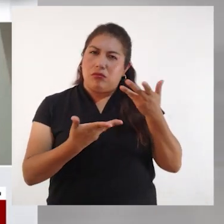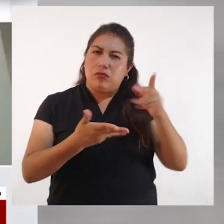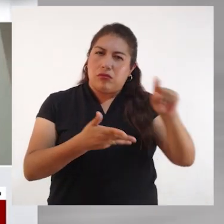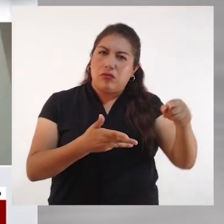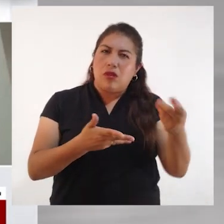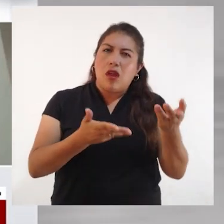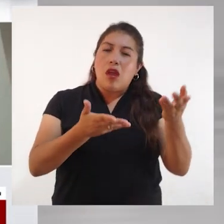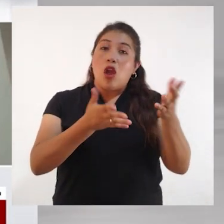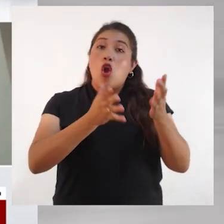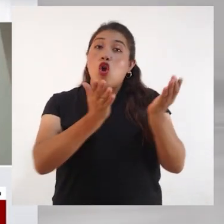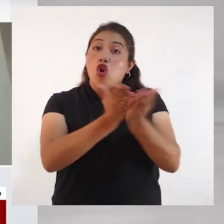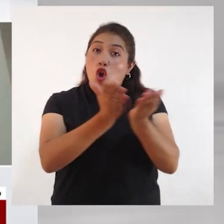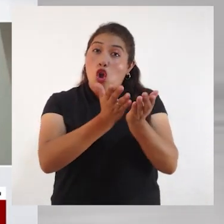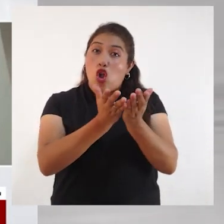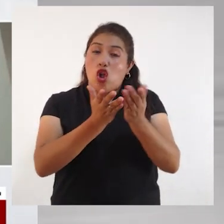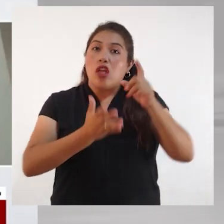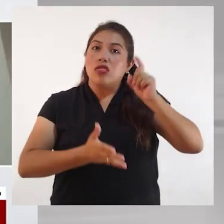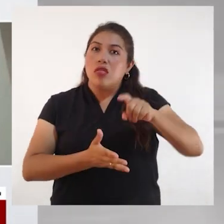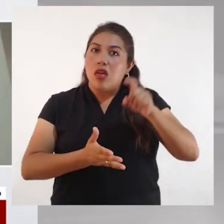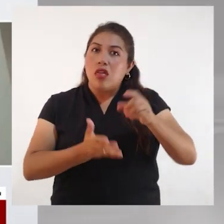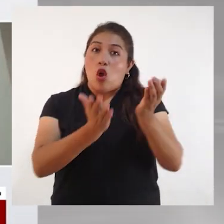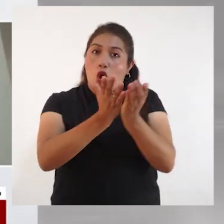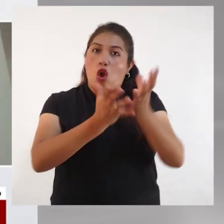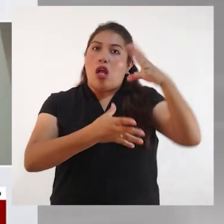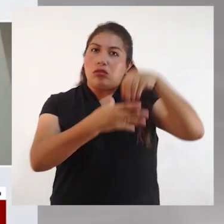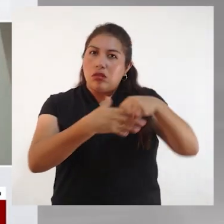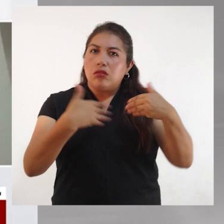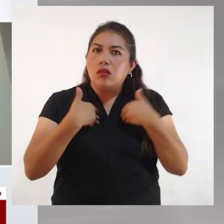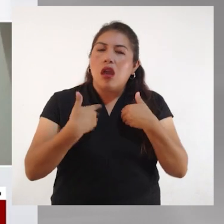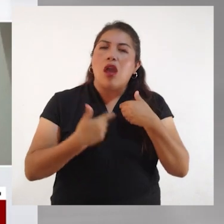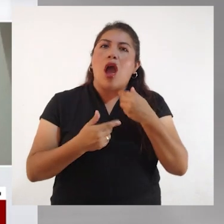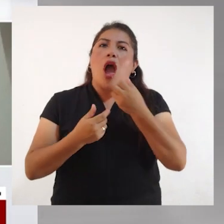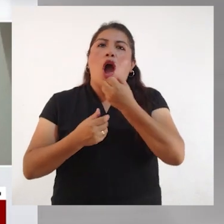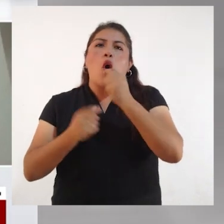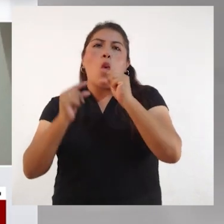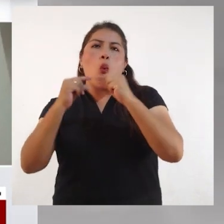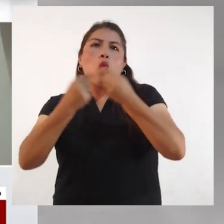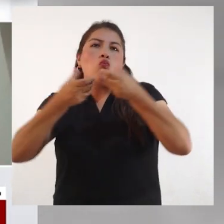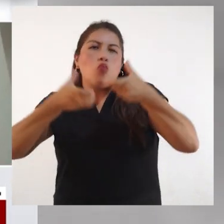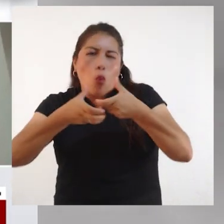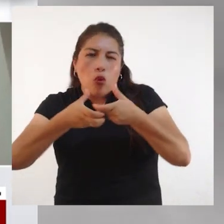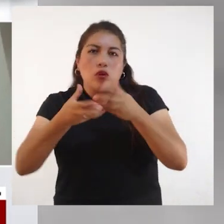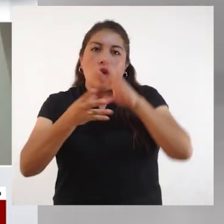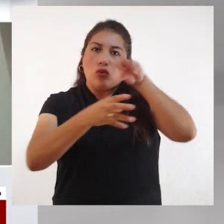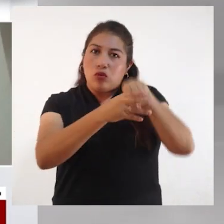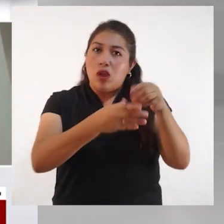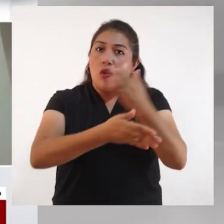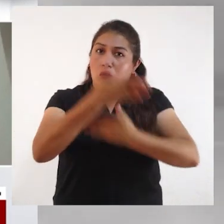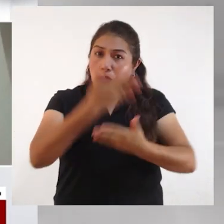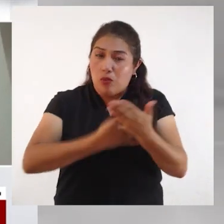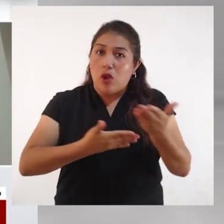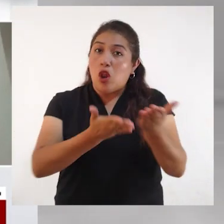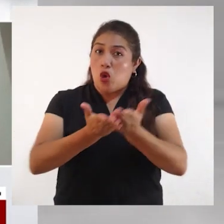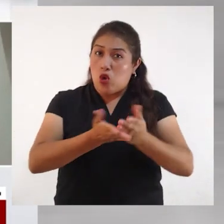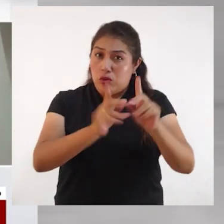con un número de estudiantes que puedan tener discapacidad dentro de sus centros educativos.